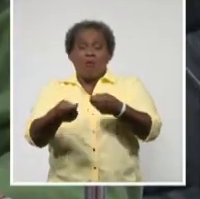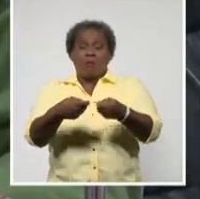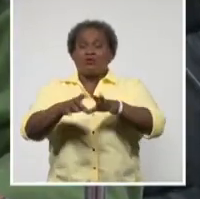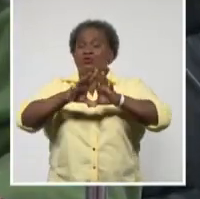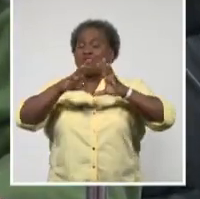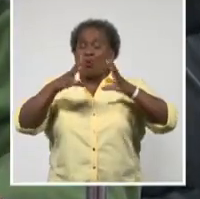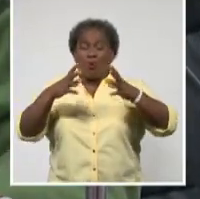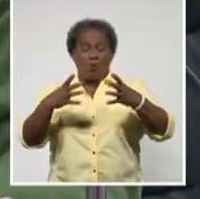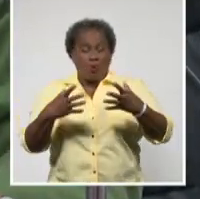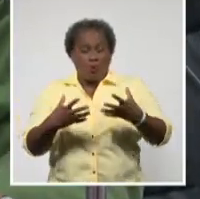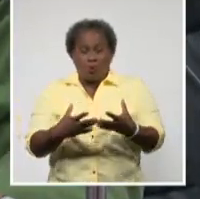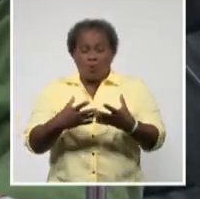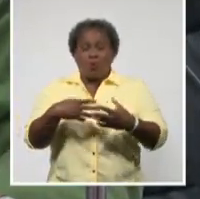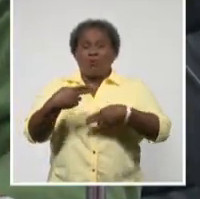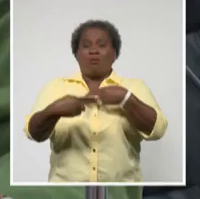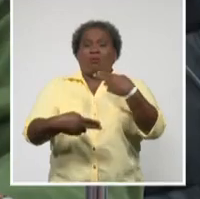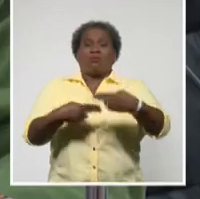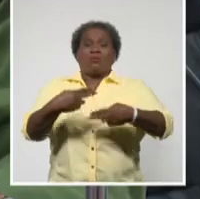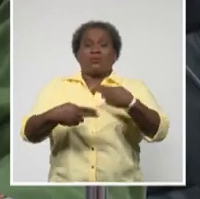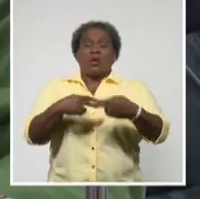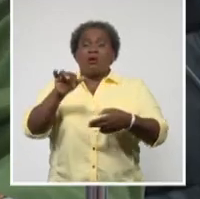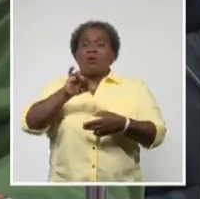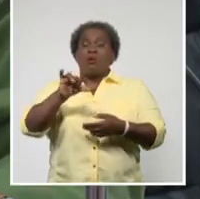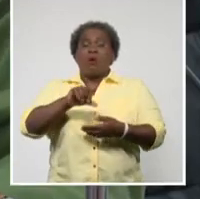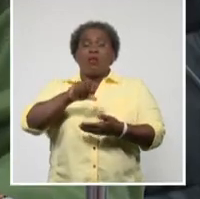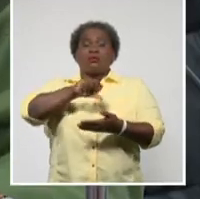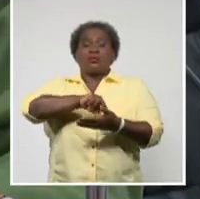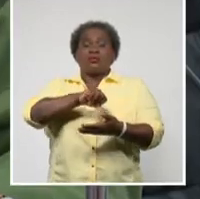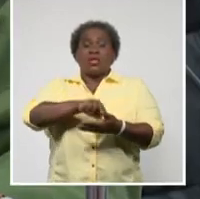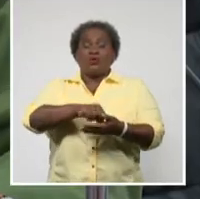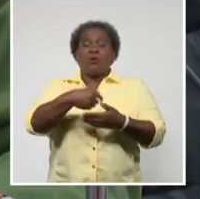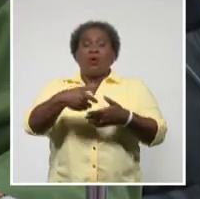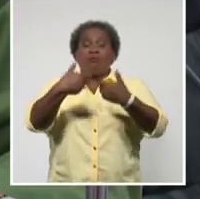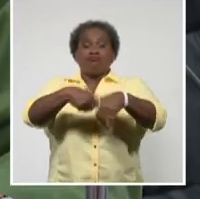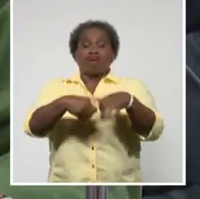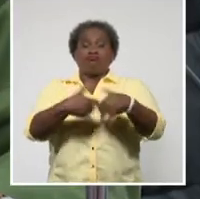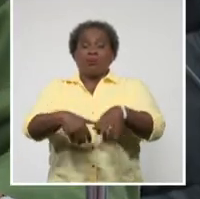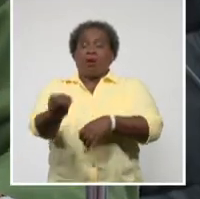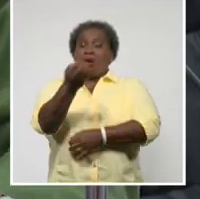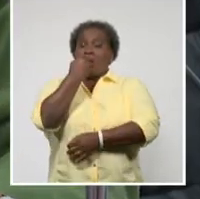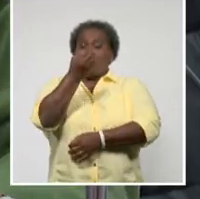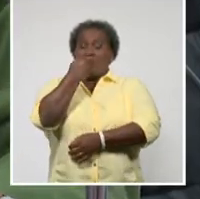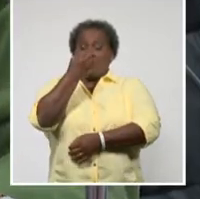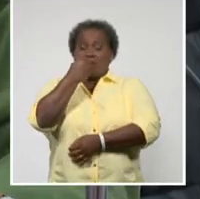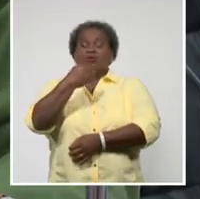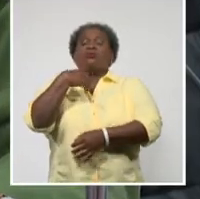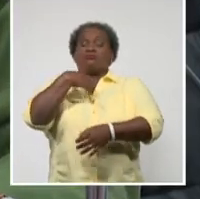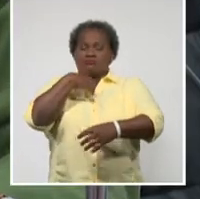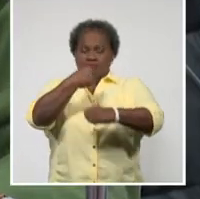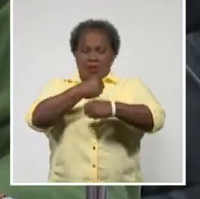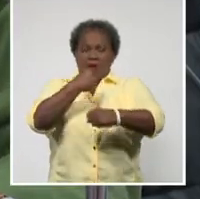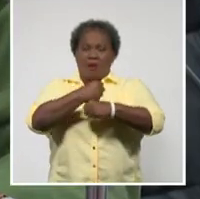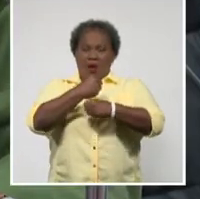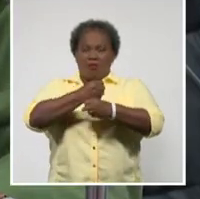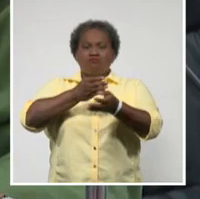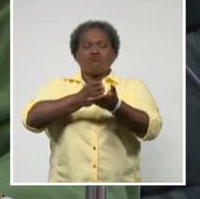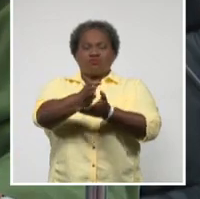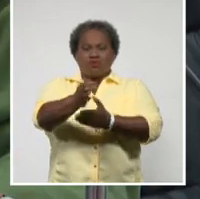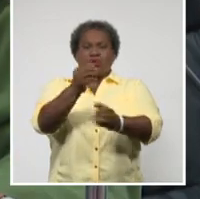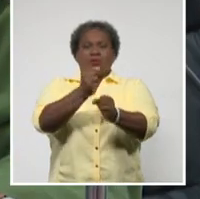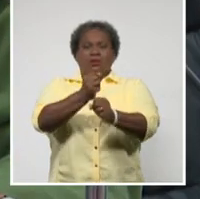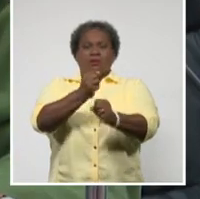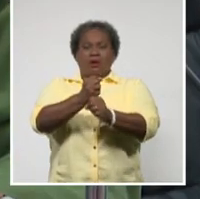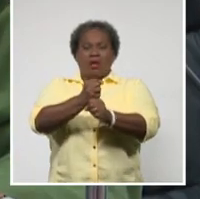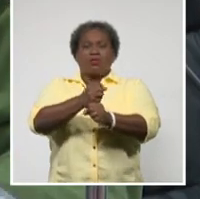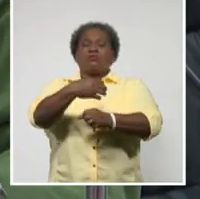cuanto podamos, igual que los centros que producen alimentos allá, tenemos que trabajar con ellos, seguir trabajando con ellos, porque